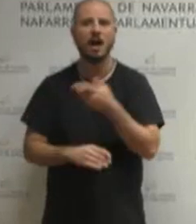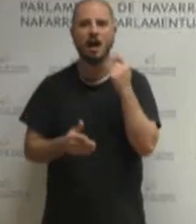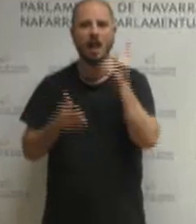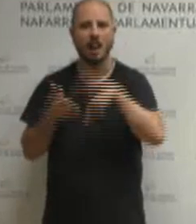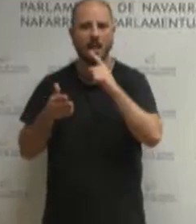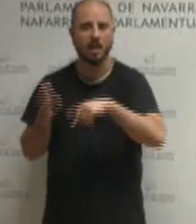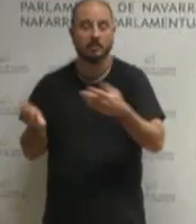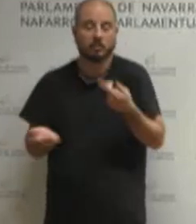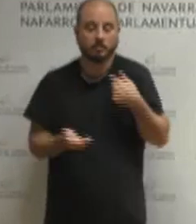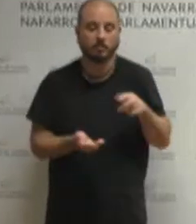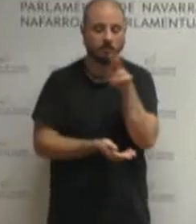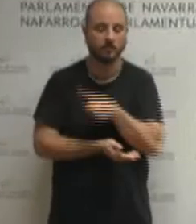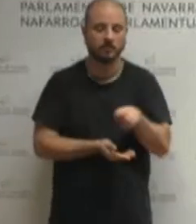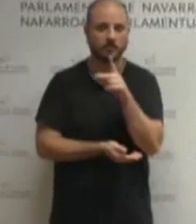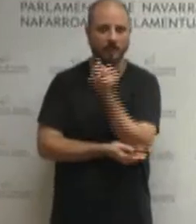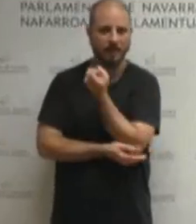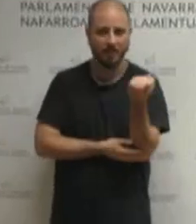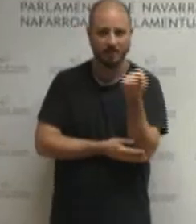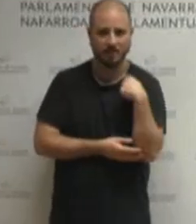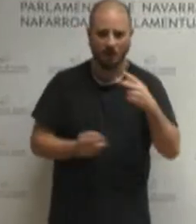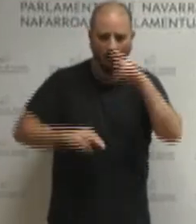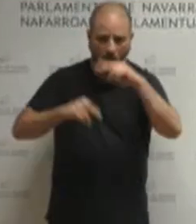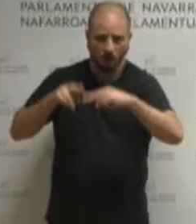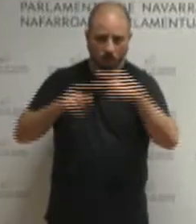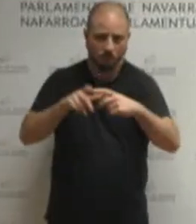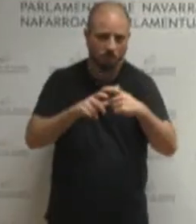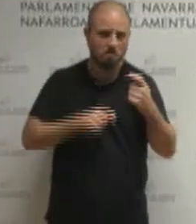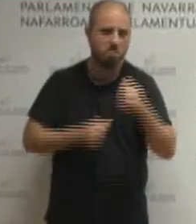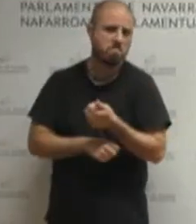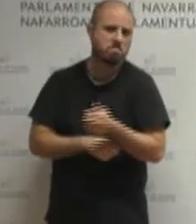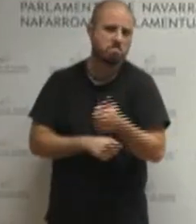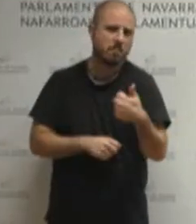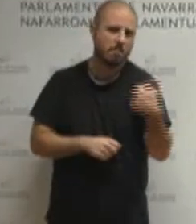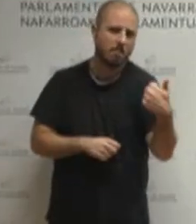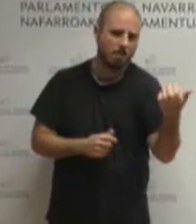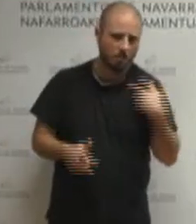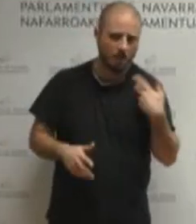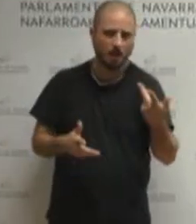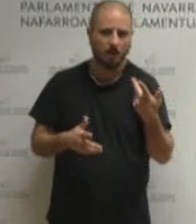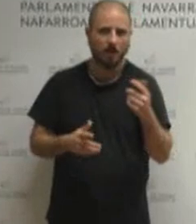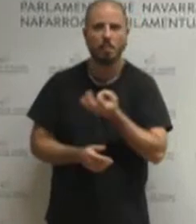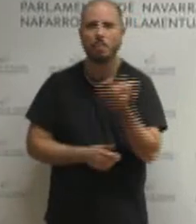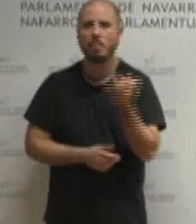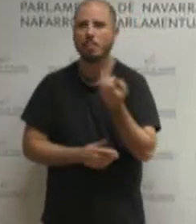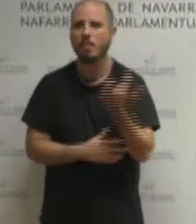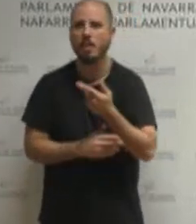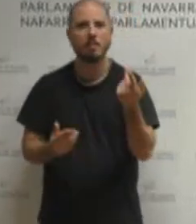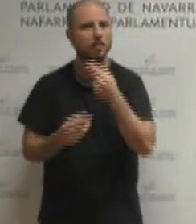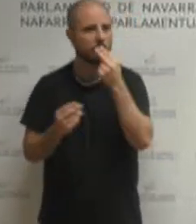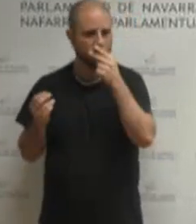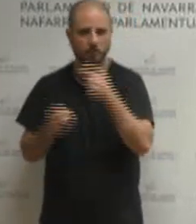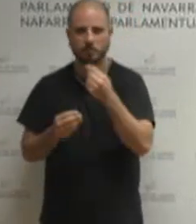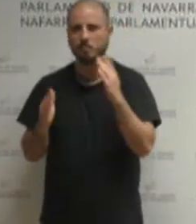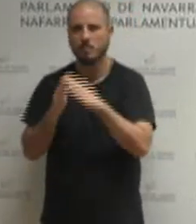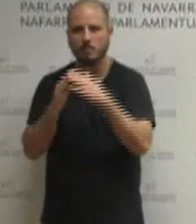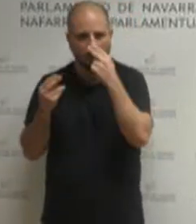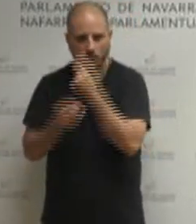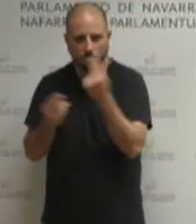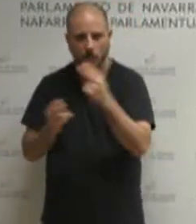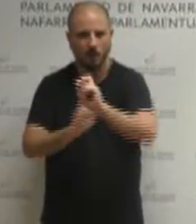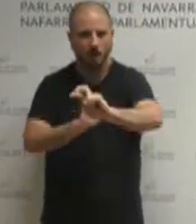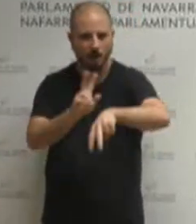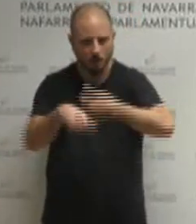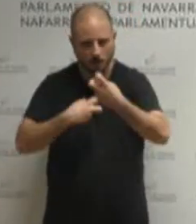necesidad más allá de nueva construcción de seguir impulsando el parque y la bolsa pública de vivienda la rehabilitación y la necesidad